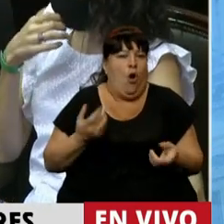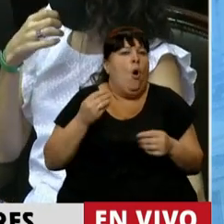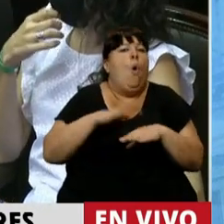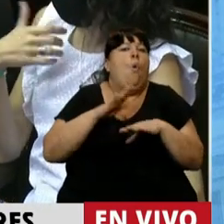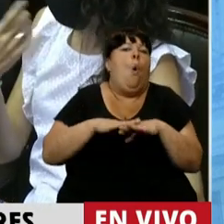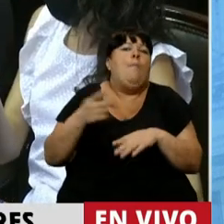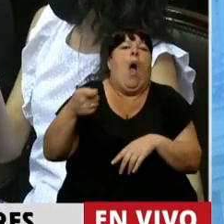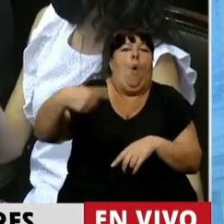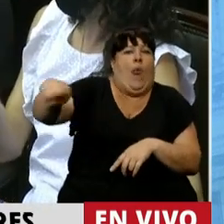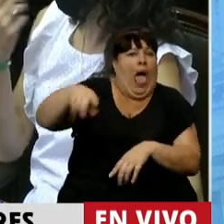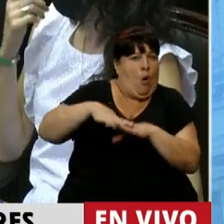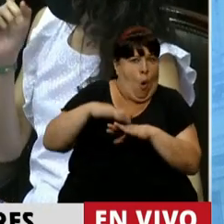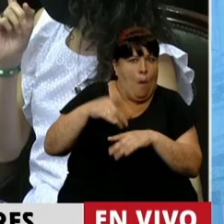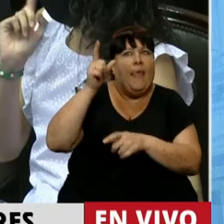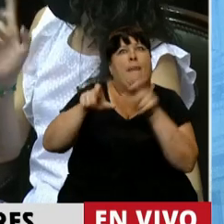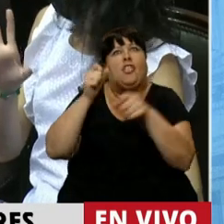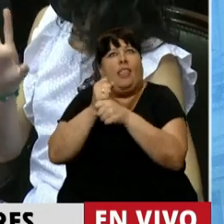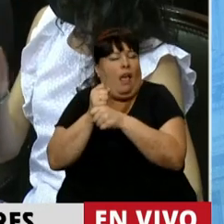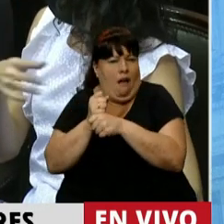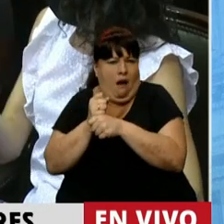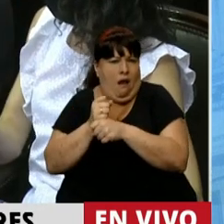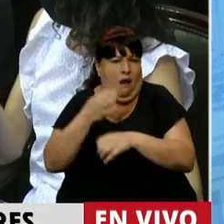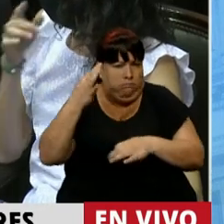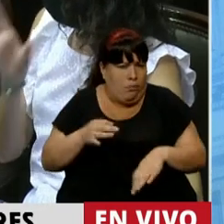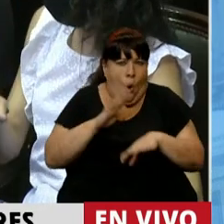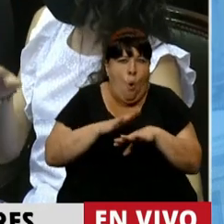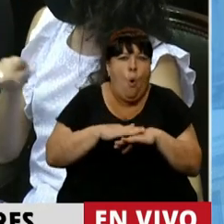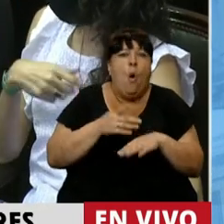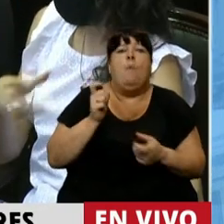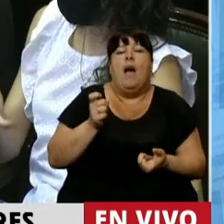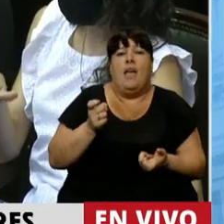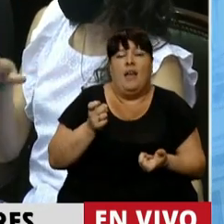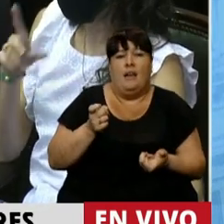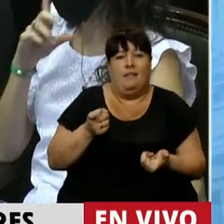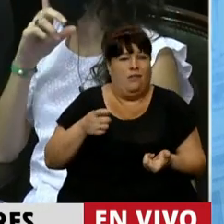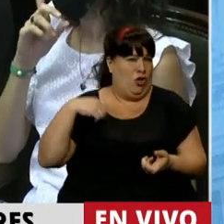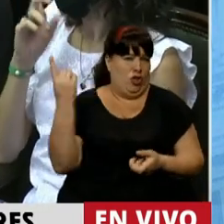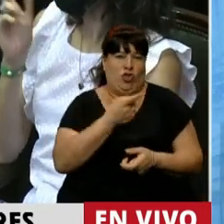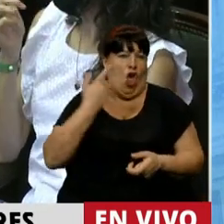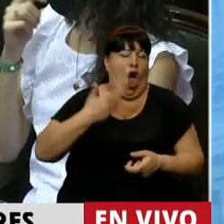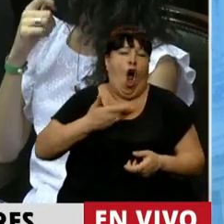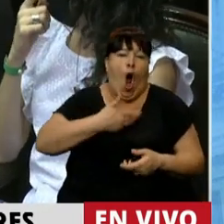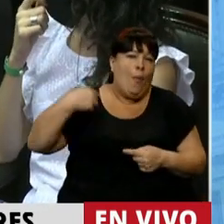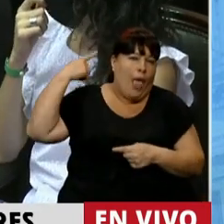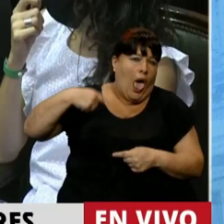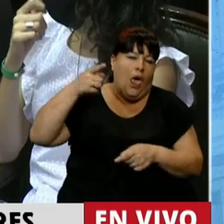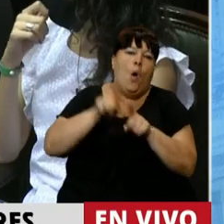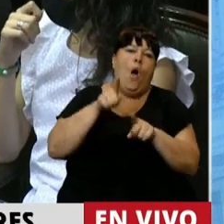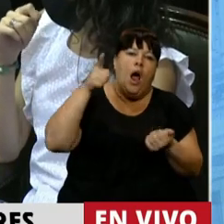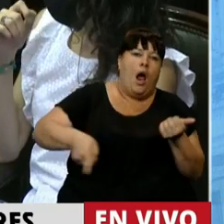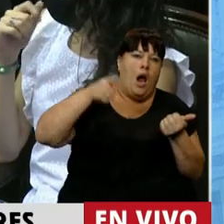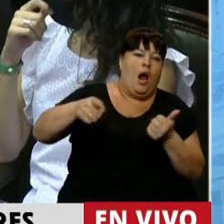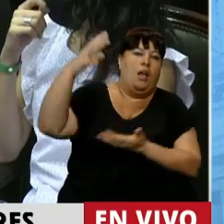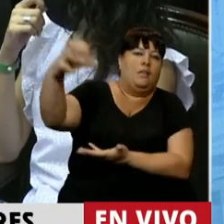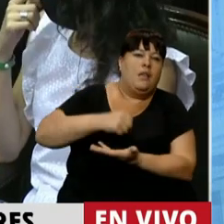culpa de la jubilada, de los jubilados, de los trabajadores, sino justamente de todos los gobiernos que han atacado y